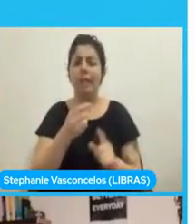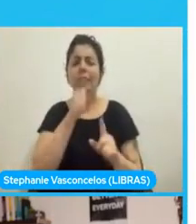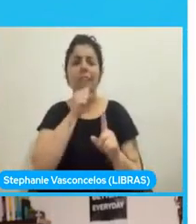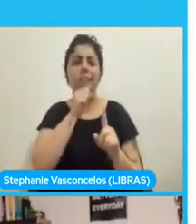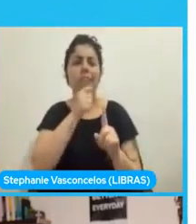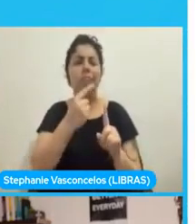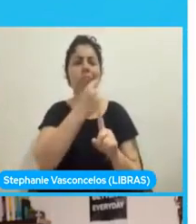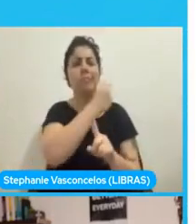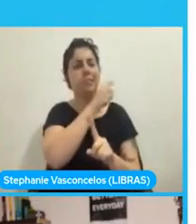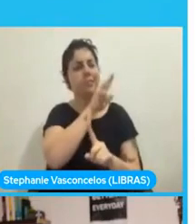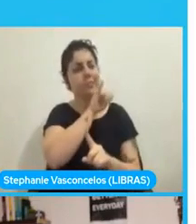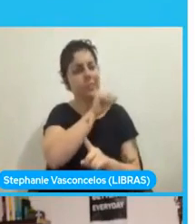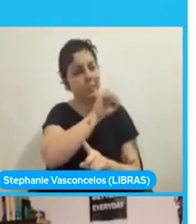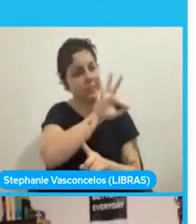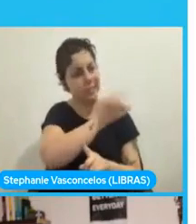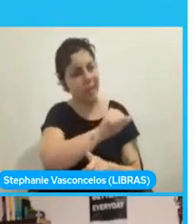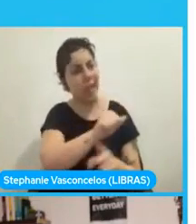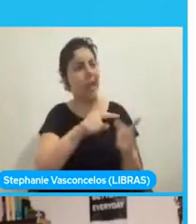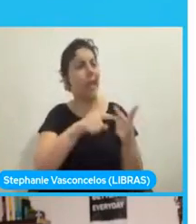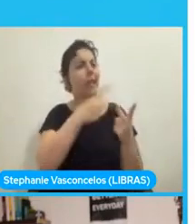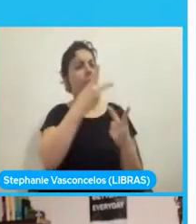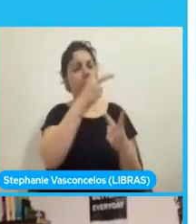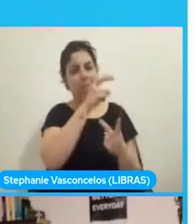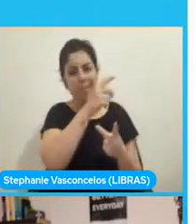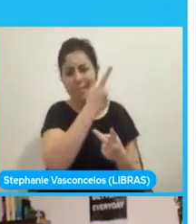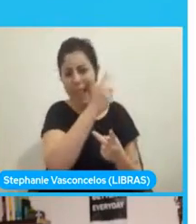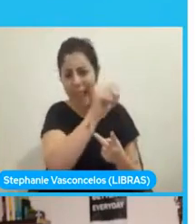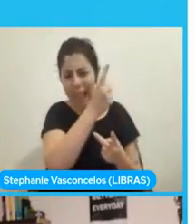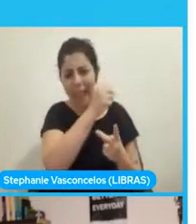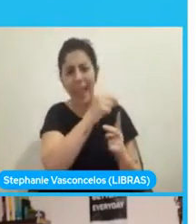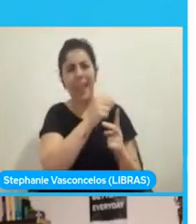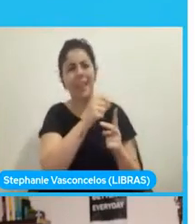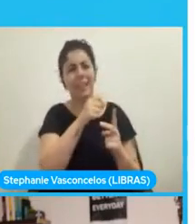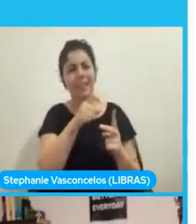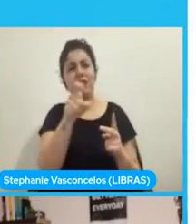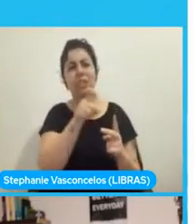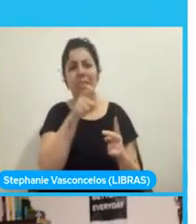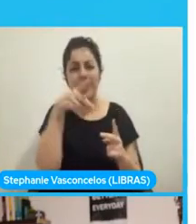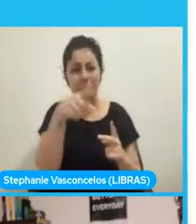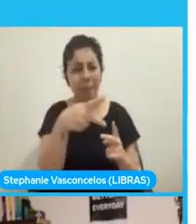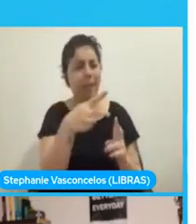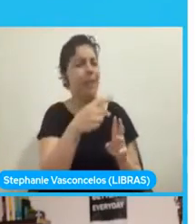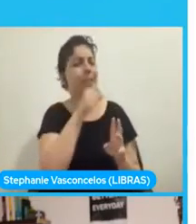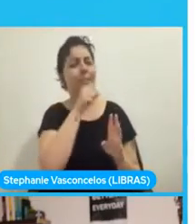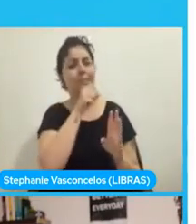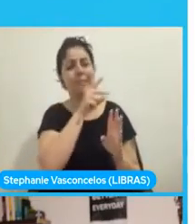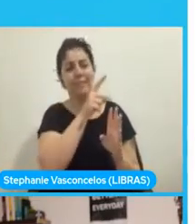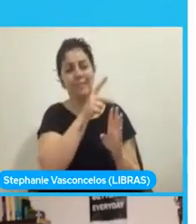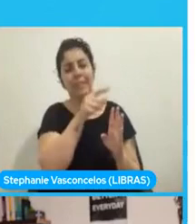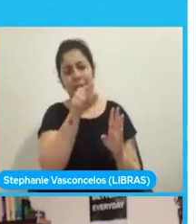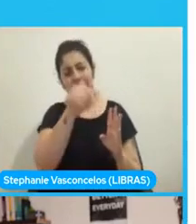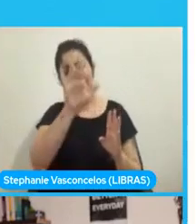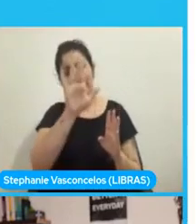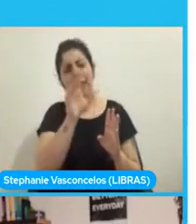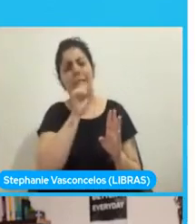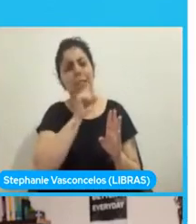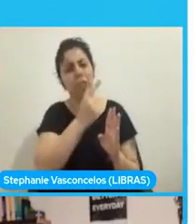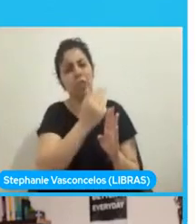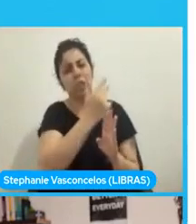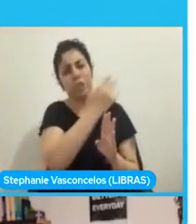Vista y mucho antes de Windows 10. Podemos decir que fue uno de los Windows que inició